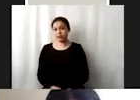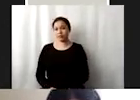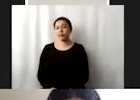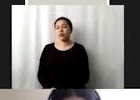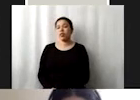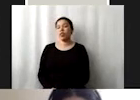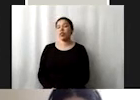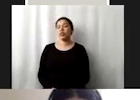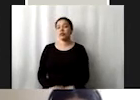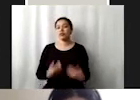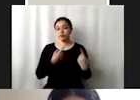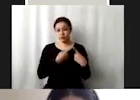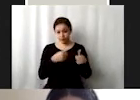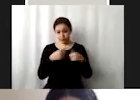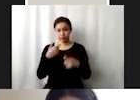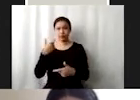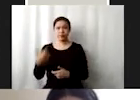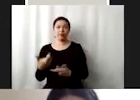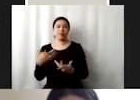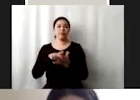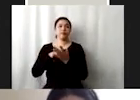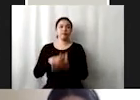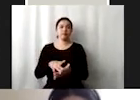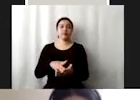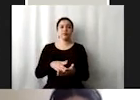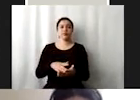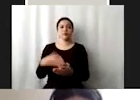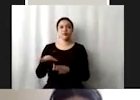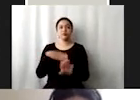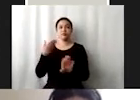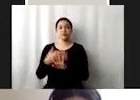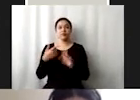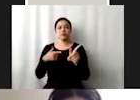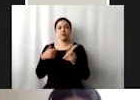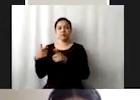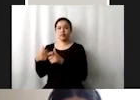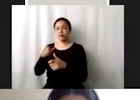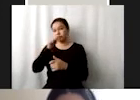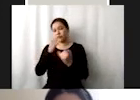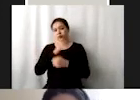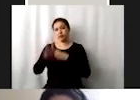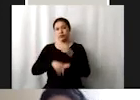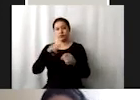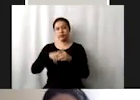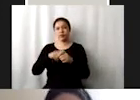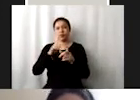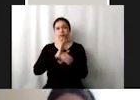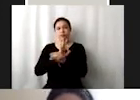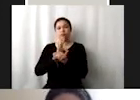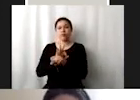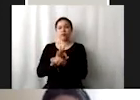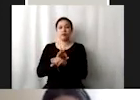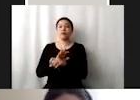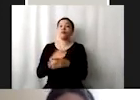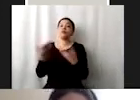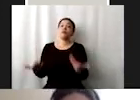diversificando estos recursos el apoyo contra la lucha de la caza furtiva del tráfico de especies protegidas aunque si es de por